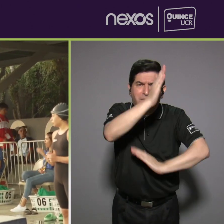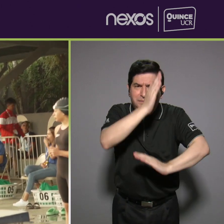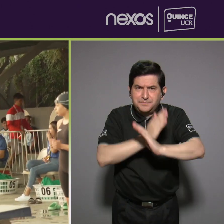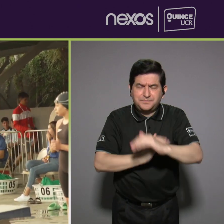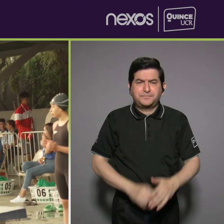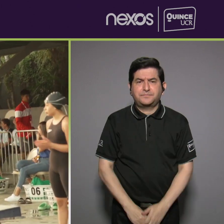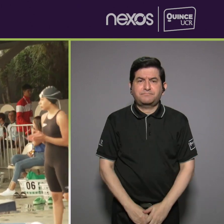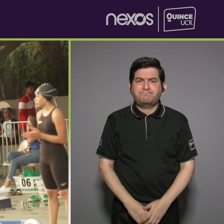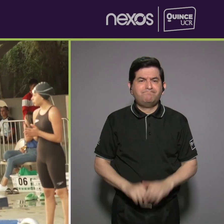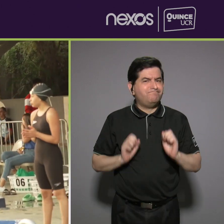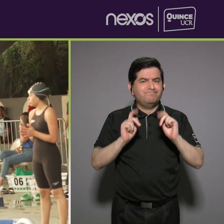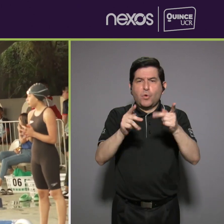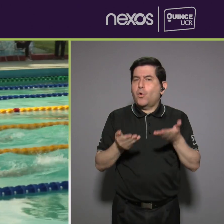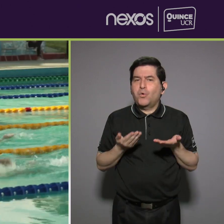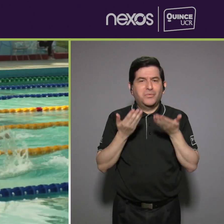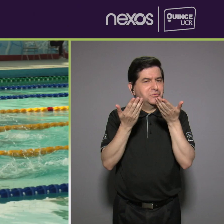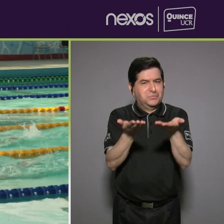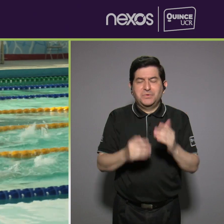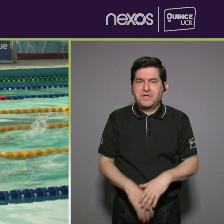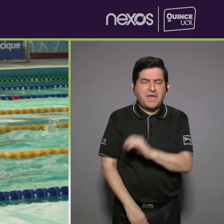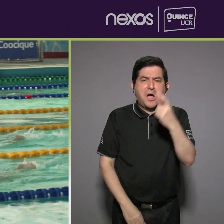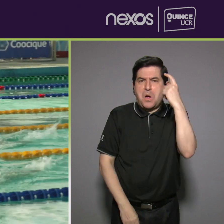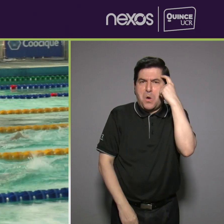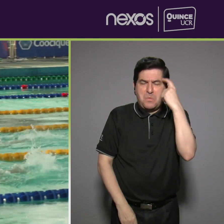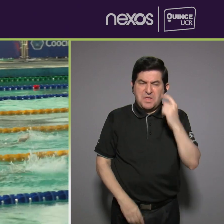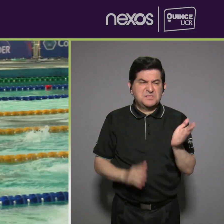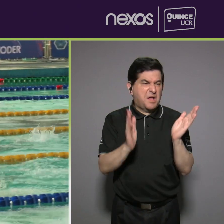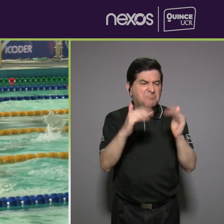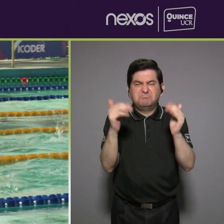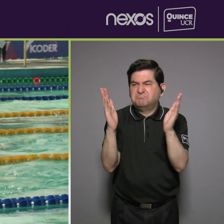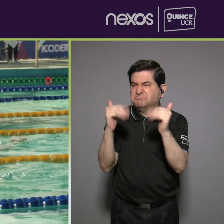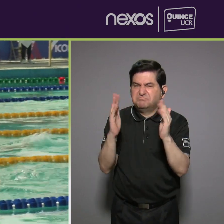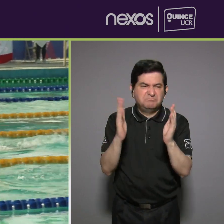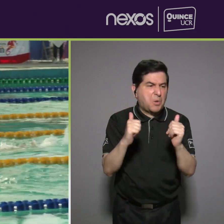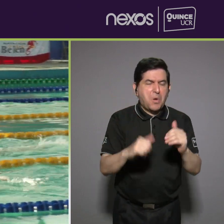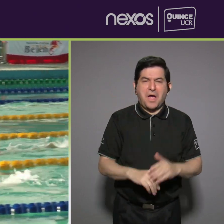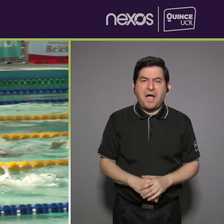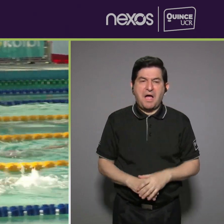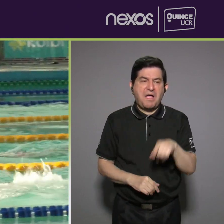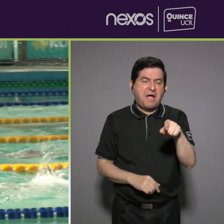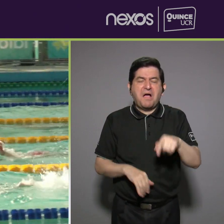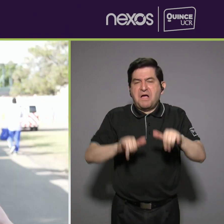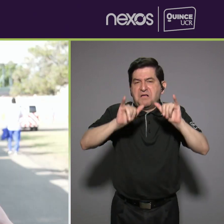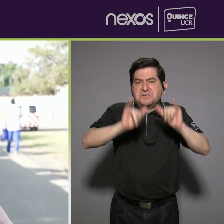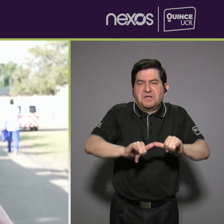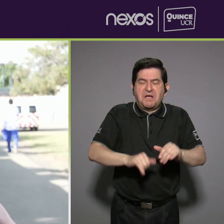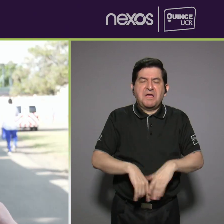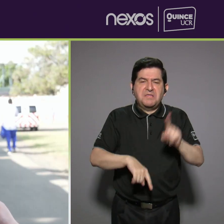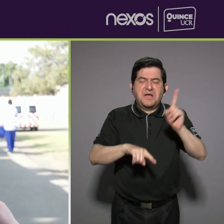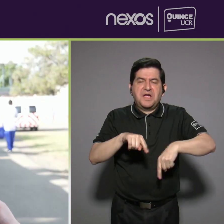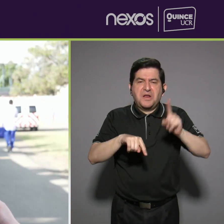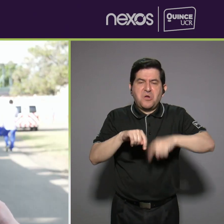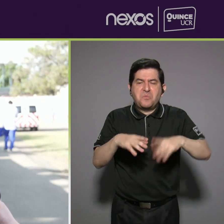que no les dan las oportunidades o piensan que no las hay, que están ahí, que ya no pueden hacer, pero ahora hay muchísimos,